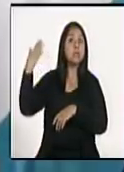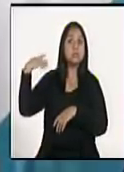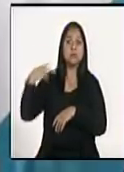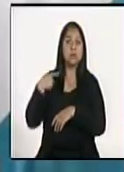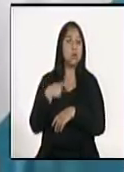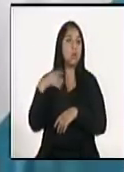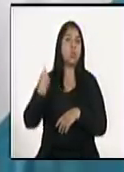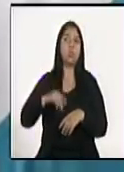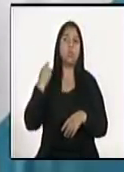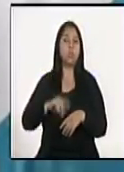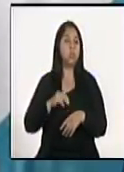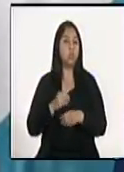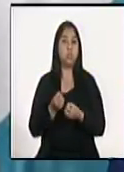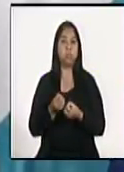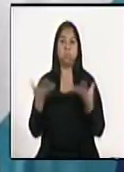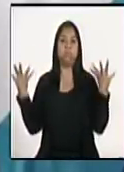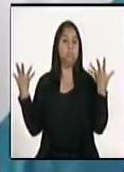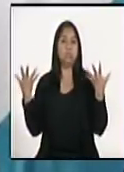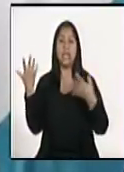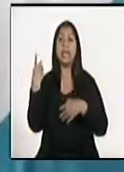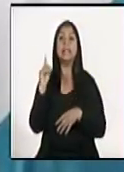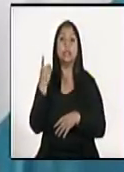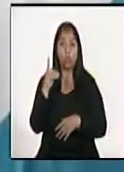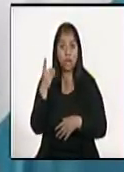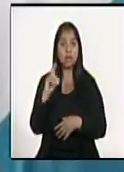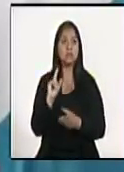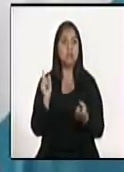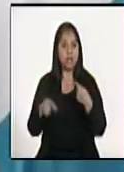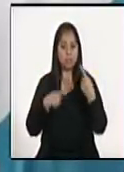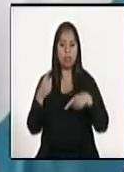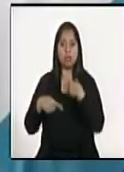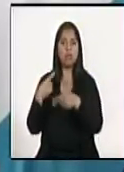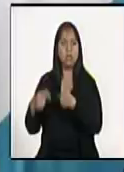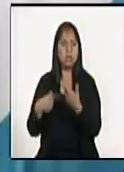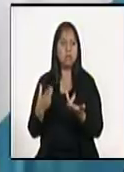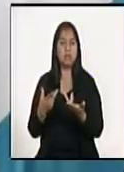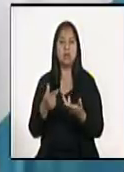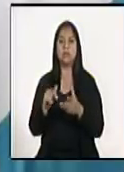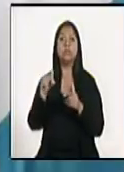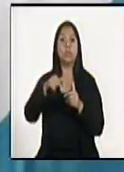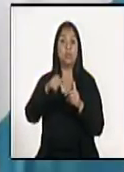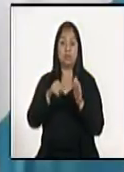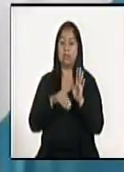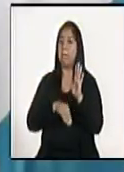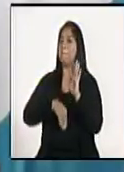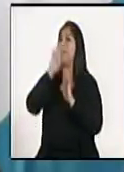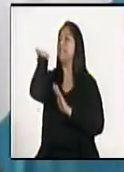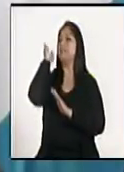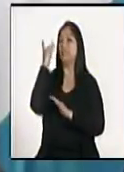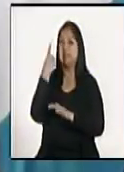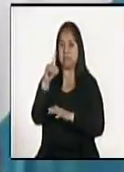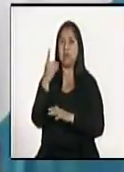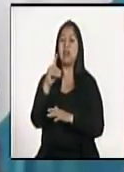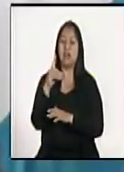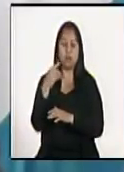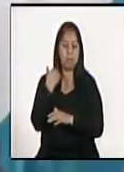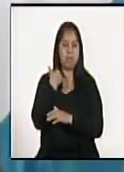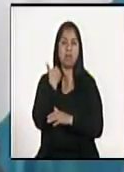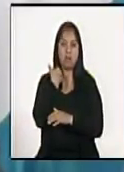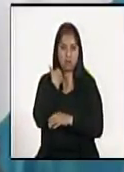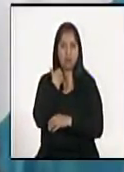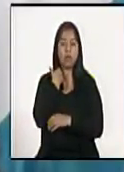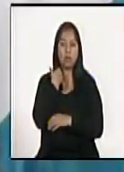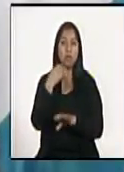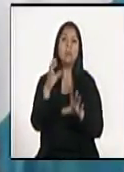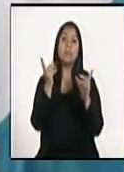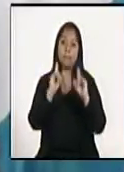extraordinaria de dólares en el mercado cambiario, lo que ha inducido un alza en el tipo de cambio. Pero creo que la